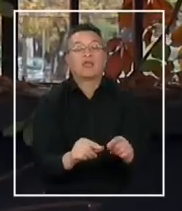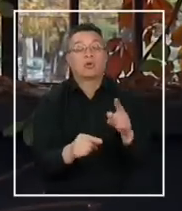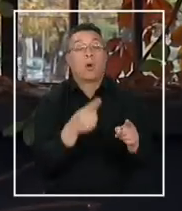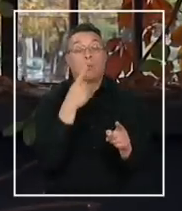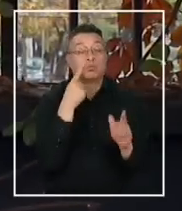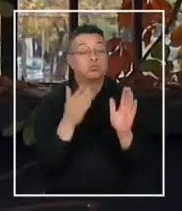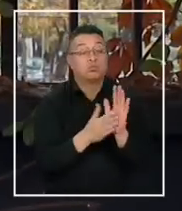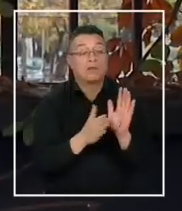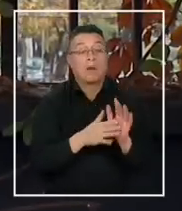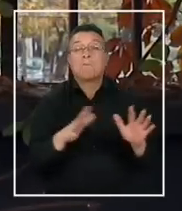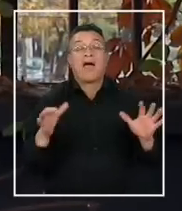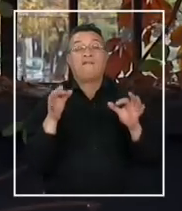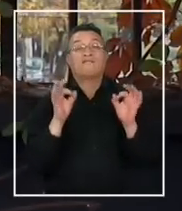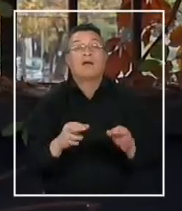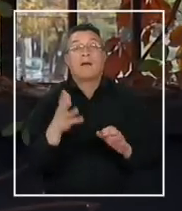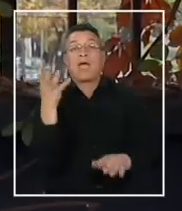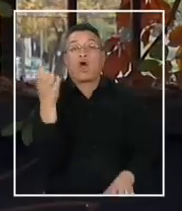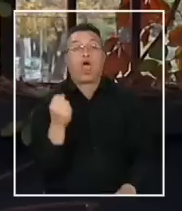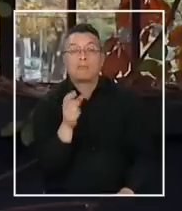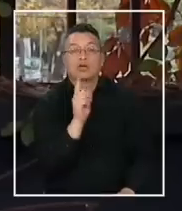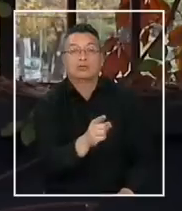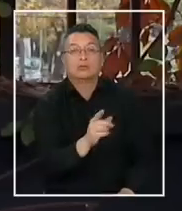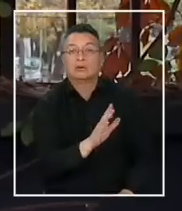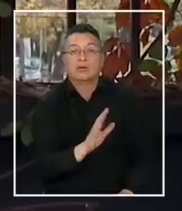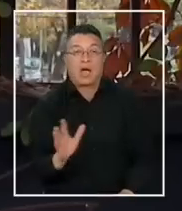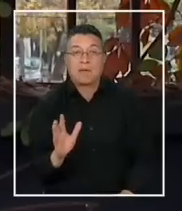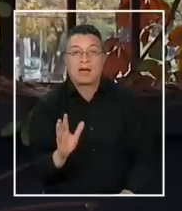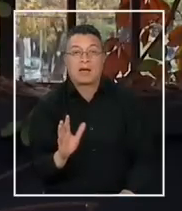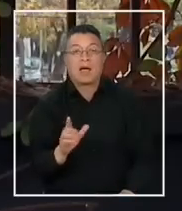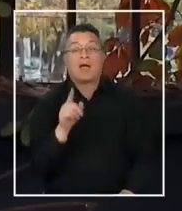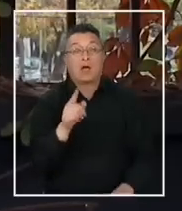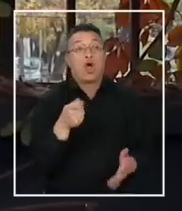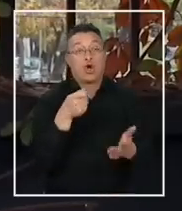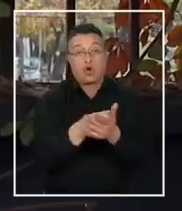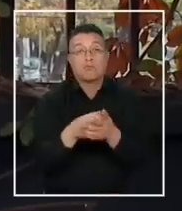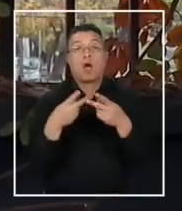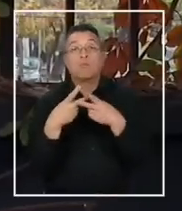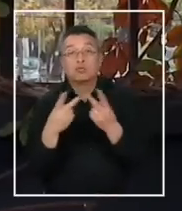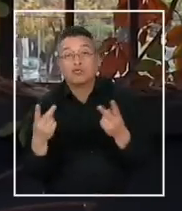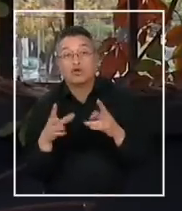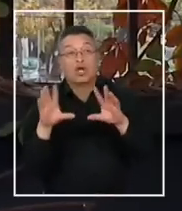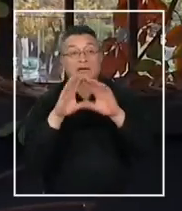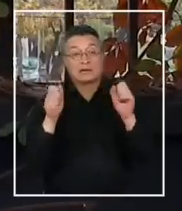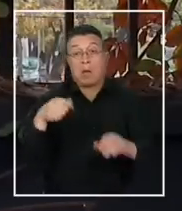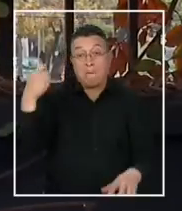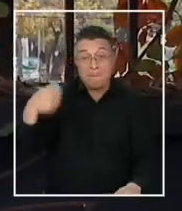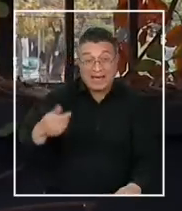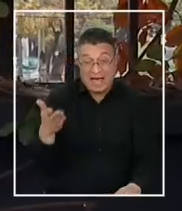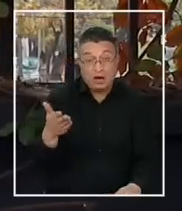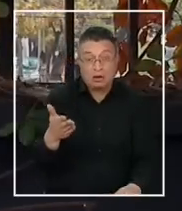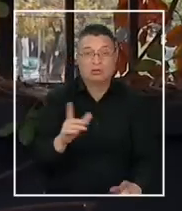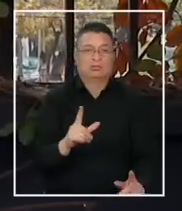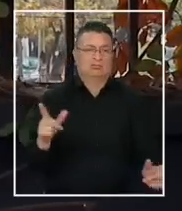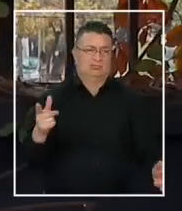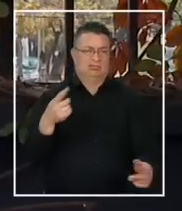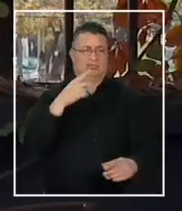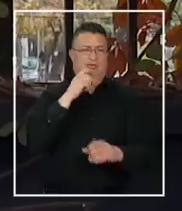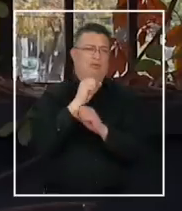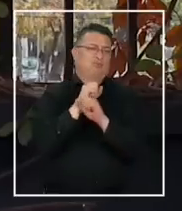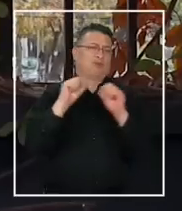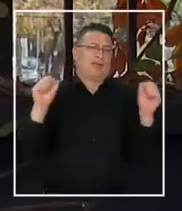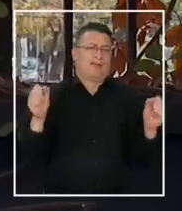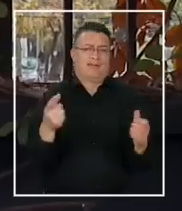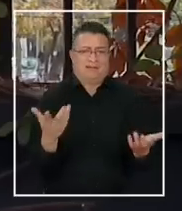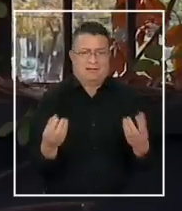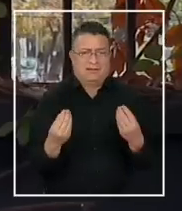acreditar que es el pasaje más barato, más económico. El hecho de que sea por compras públicas, por un sistema, si es más caro, es completamente absurdo, no tiene ningún